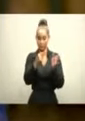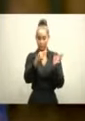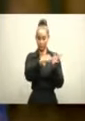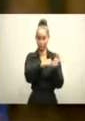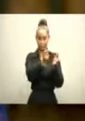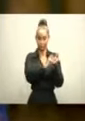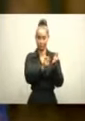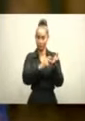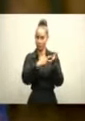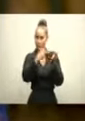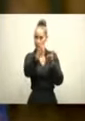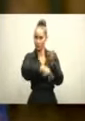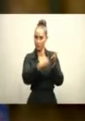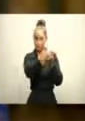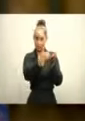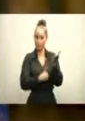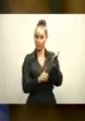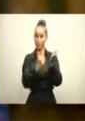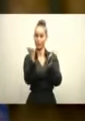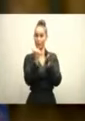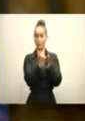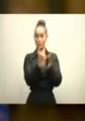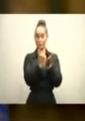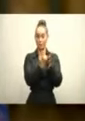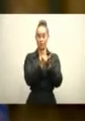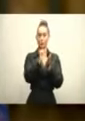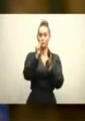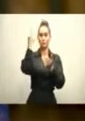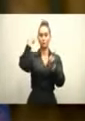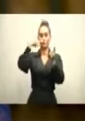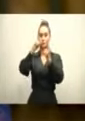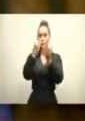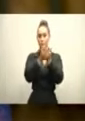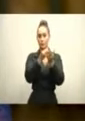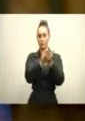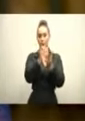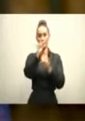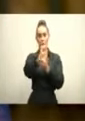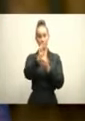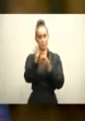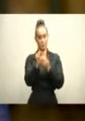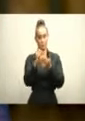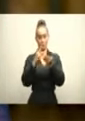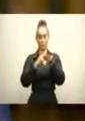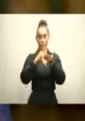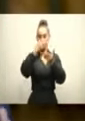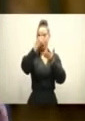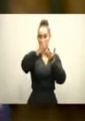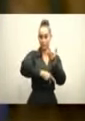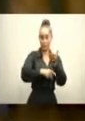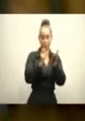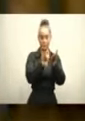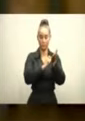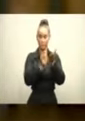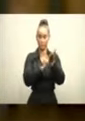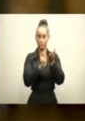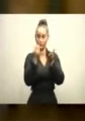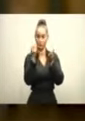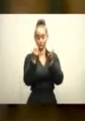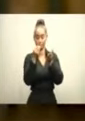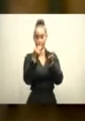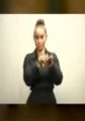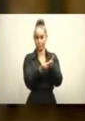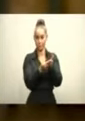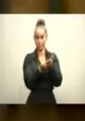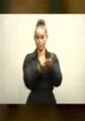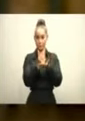se fijan los objetivos económicos y sociales de un gobierno. Nuestro proyecto de presupuesto da prioridad a los servicios